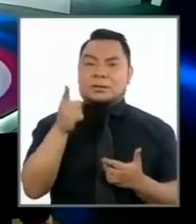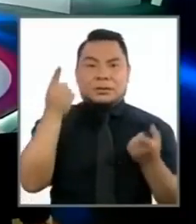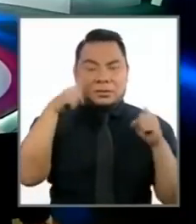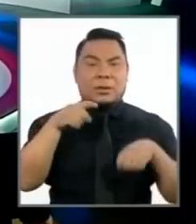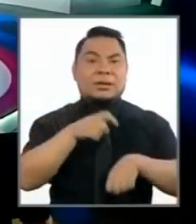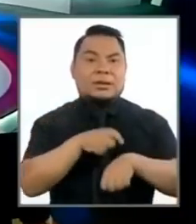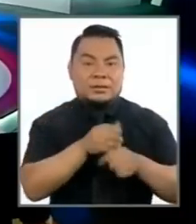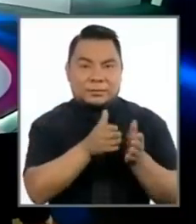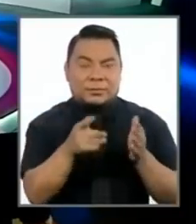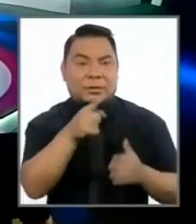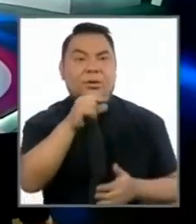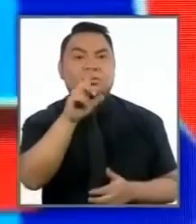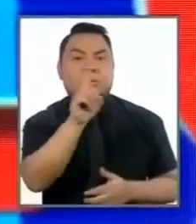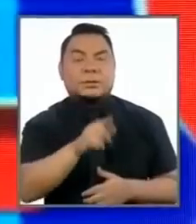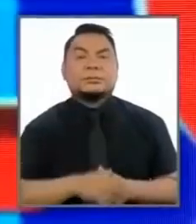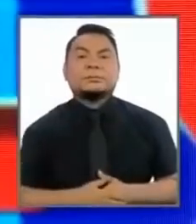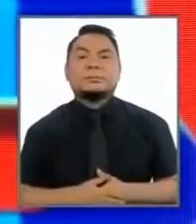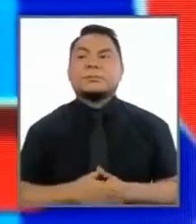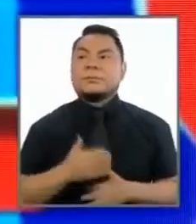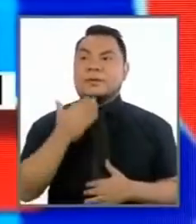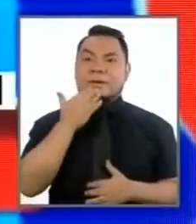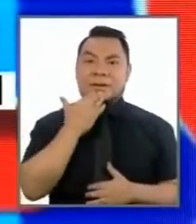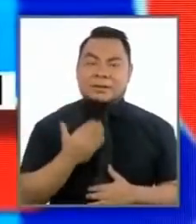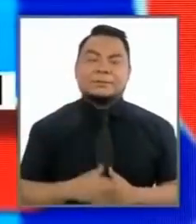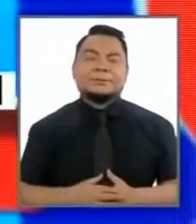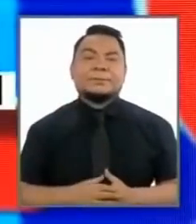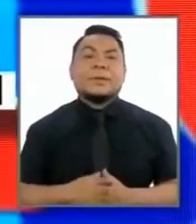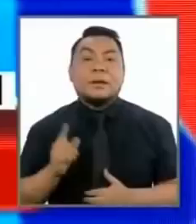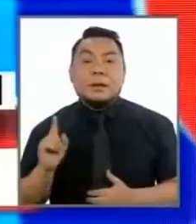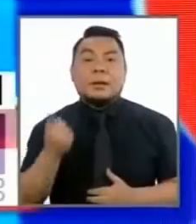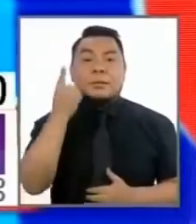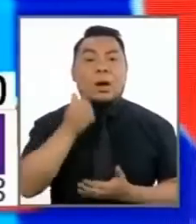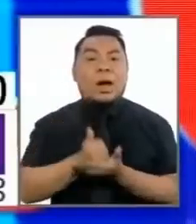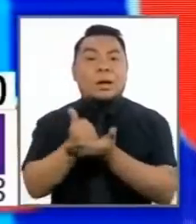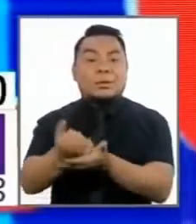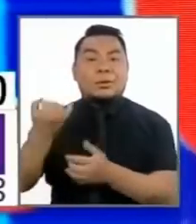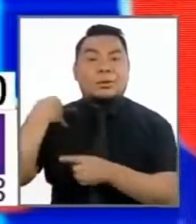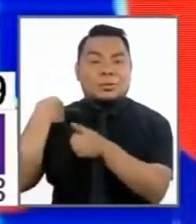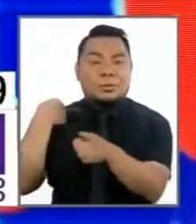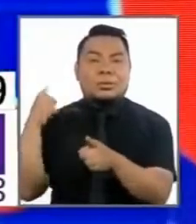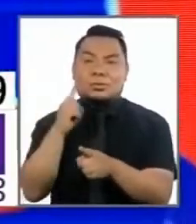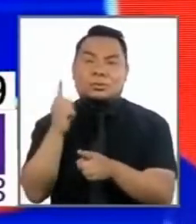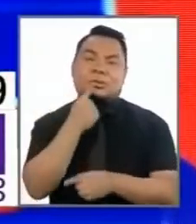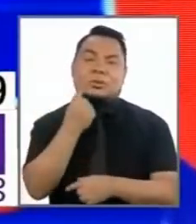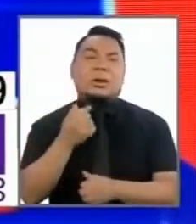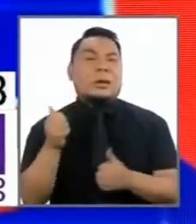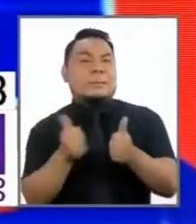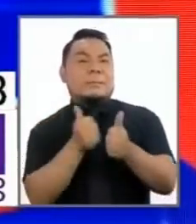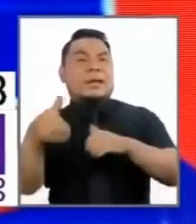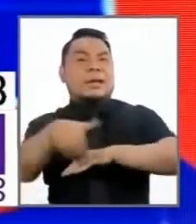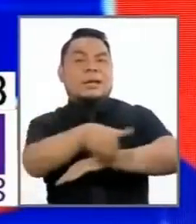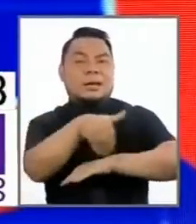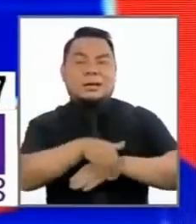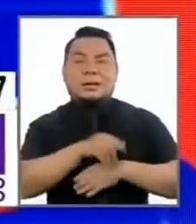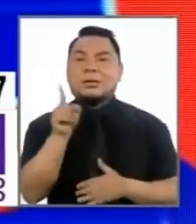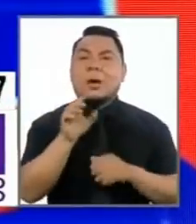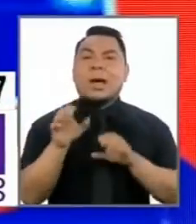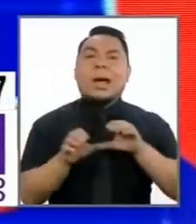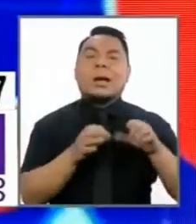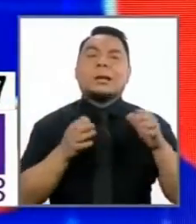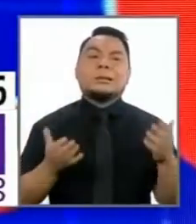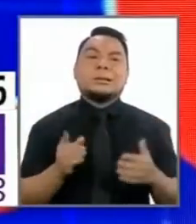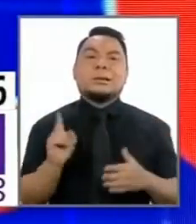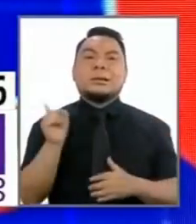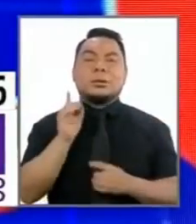acuerdo a los tiempos que tienen señor Guzmán gracias lo primero que hay que hacer para ayudar a los jóvenes es no perseguirlos en las calles y no hacer que son